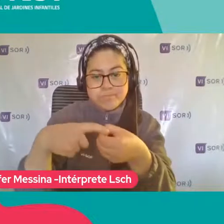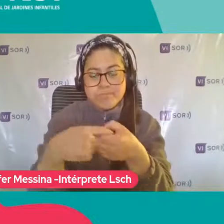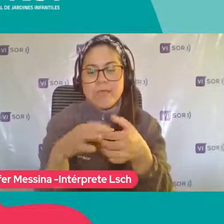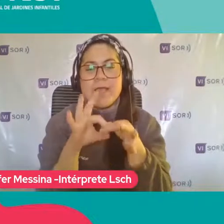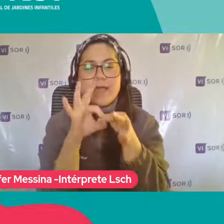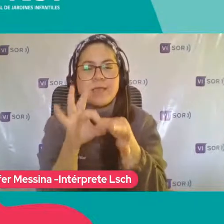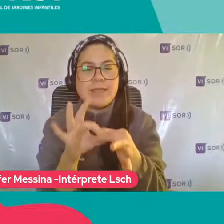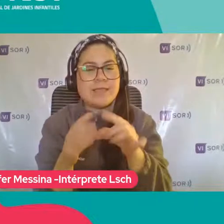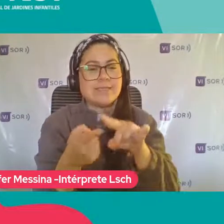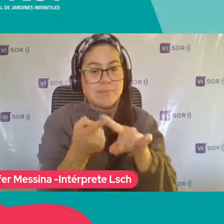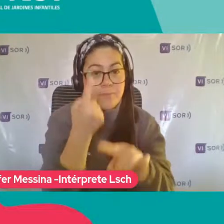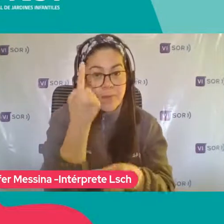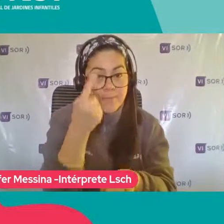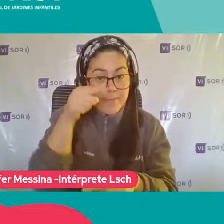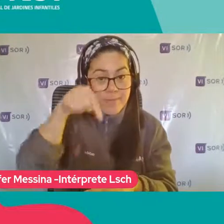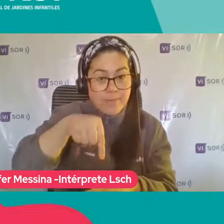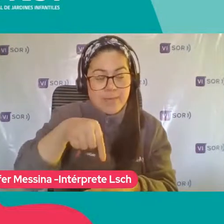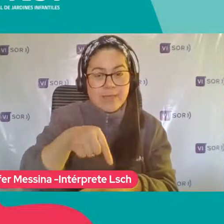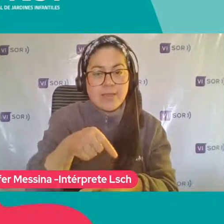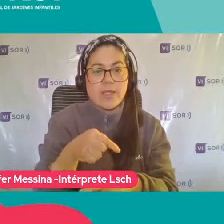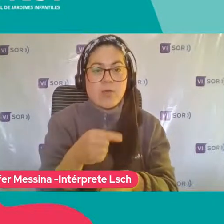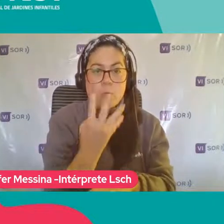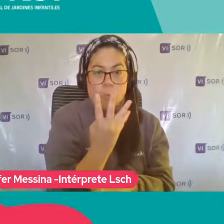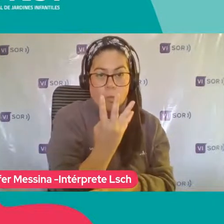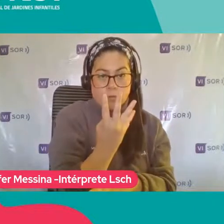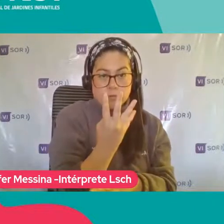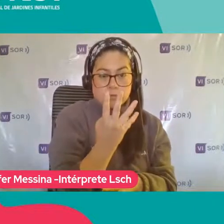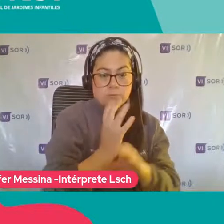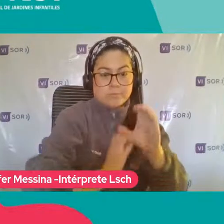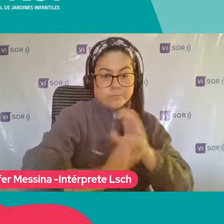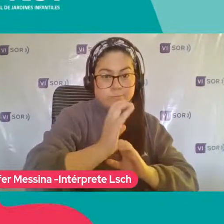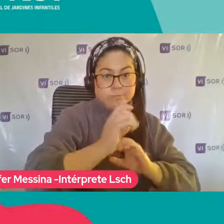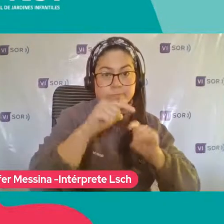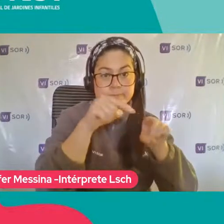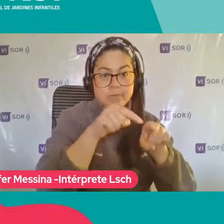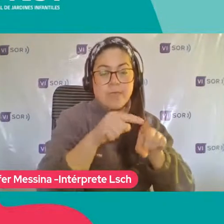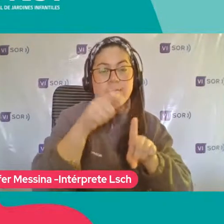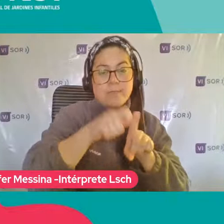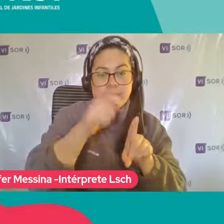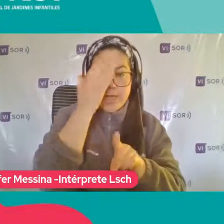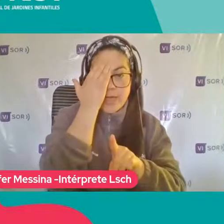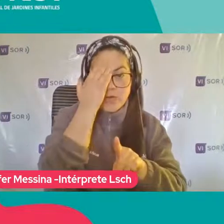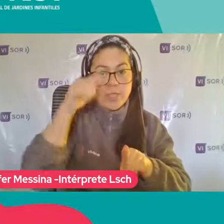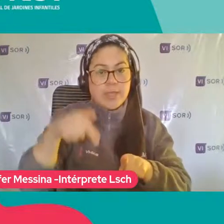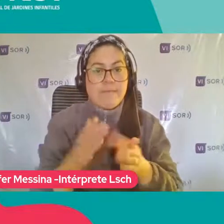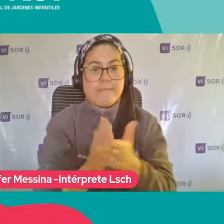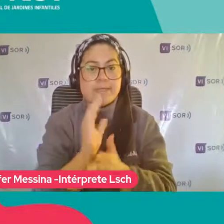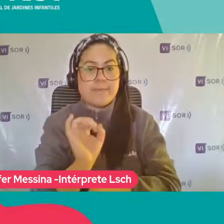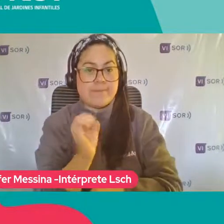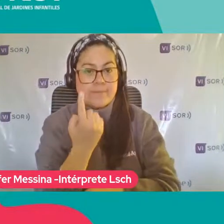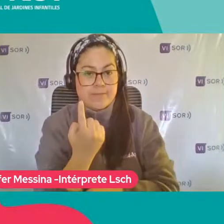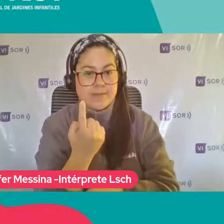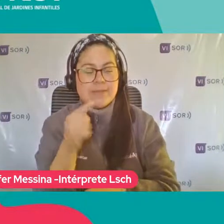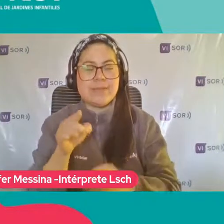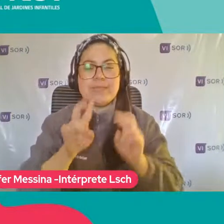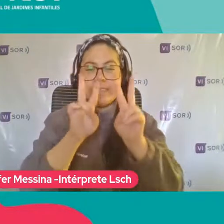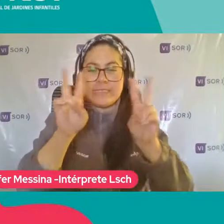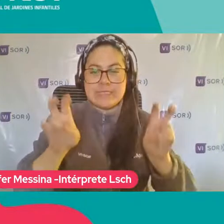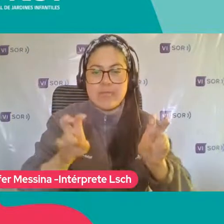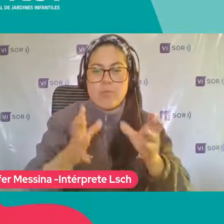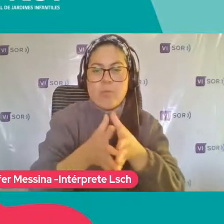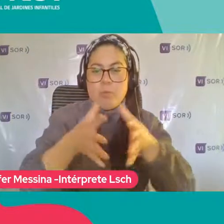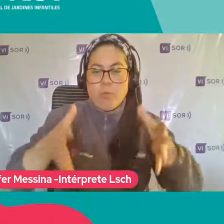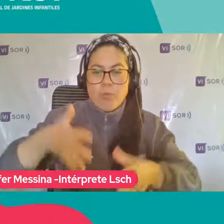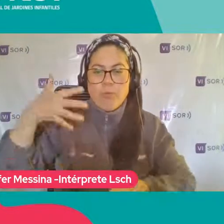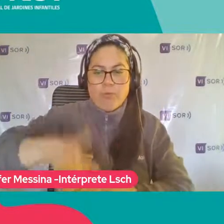primer webinar Como tú decías, de cuatro que se van a desarrollar en el mes de agosto Y que tienen relación a una temática muy